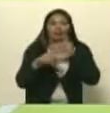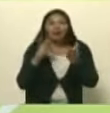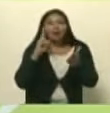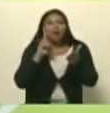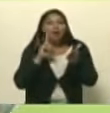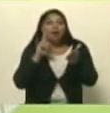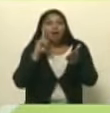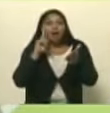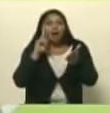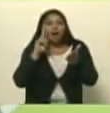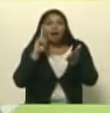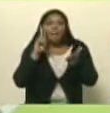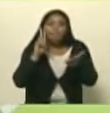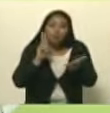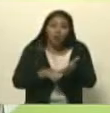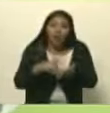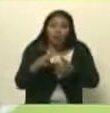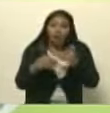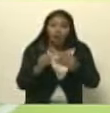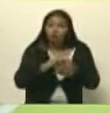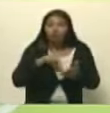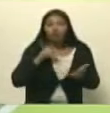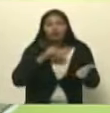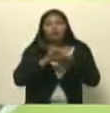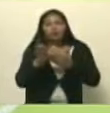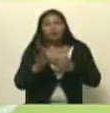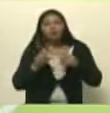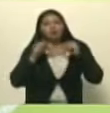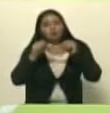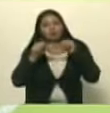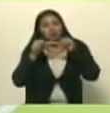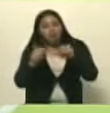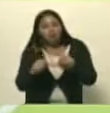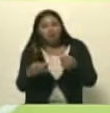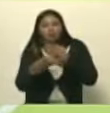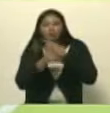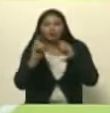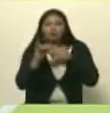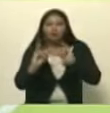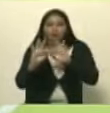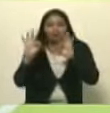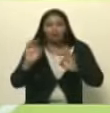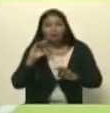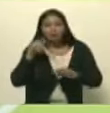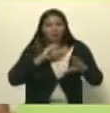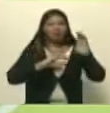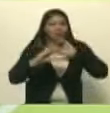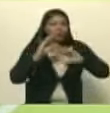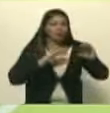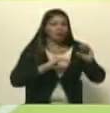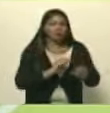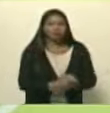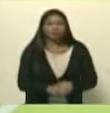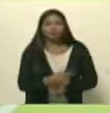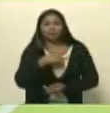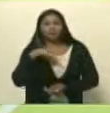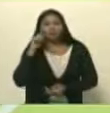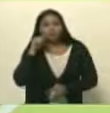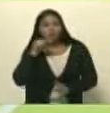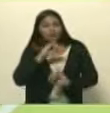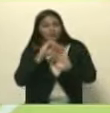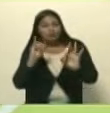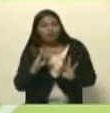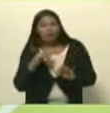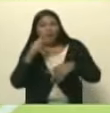pero no implementadas que garantizaban avanzar en la democratización de medios de comunicación es una reflexión que las